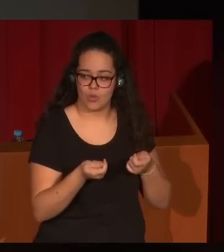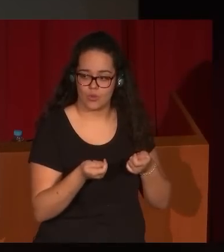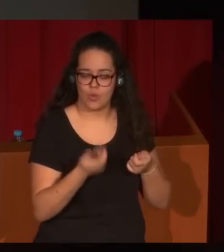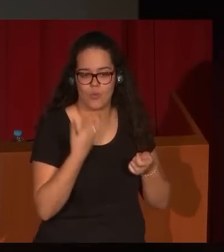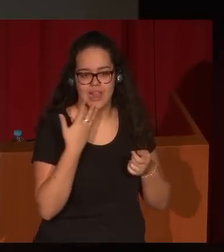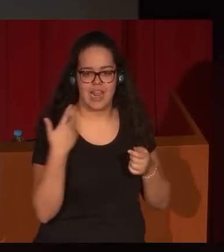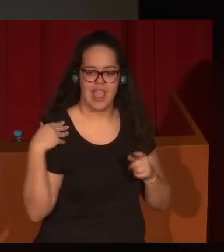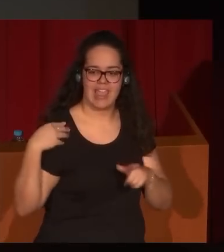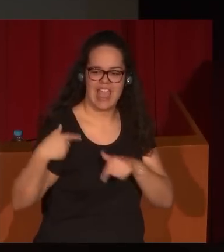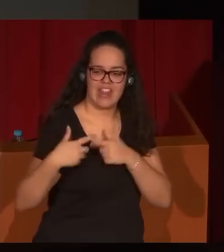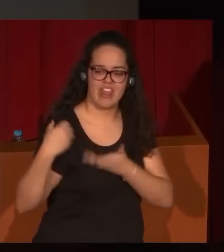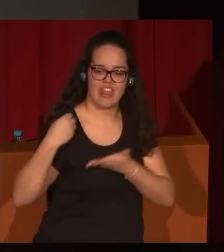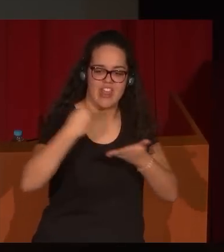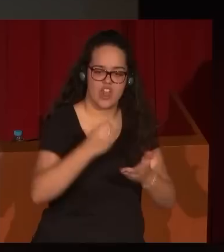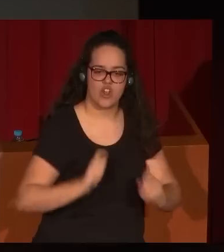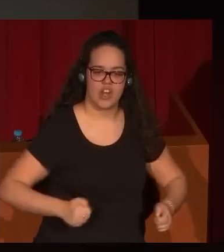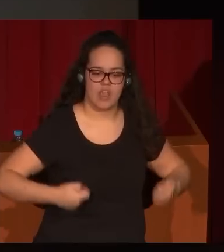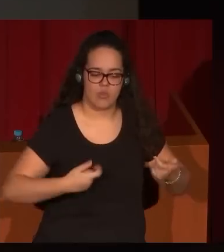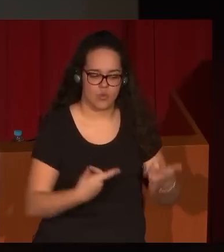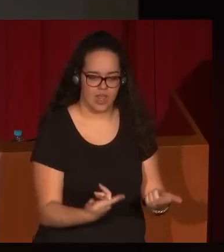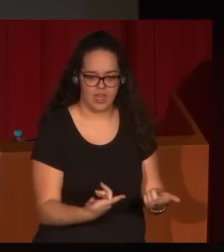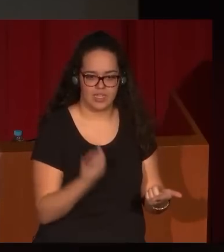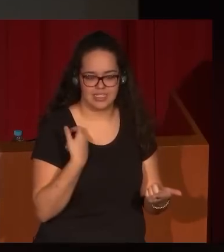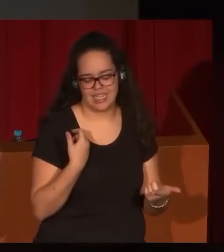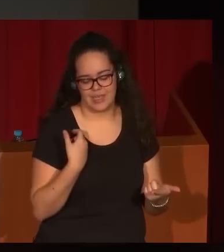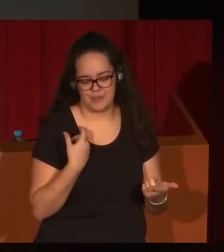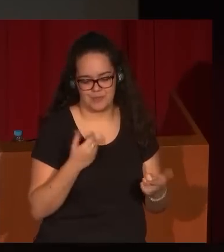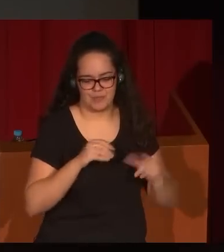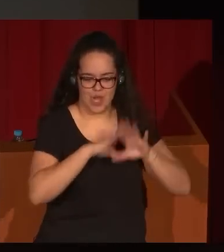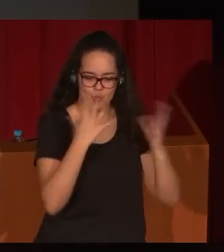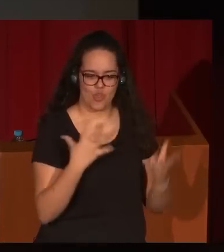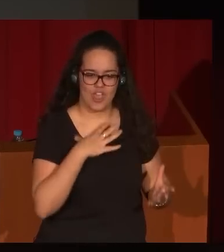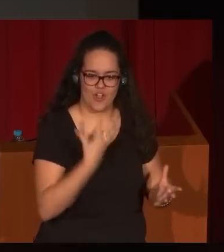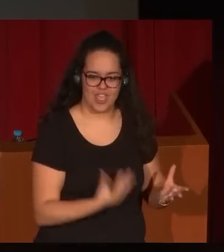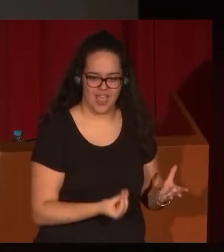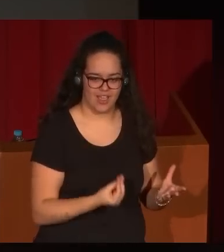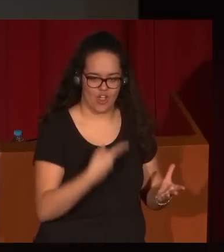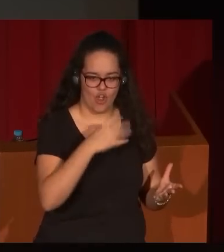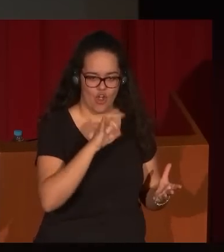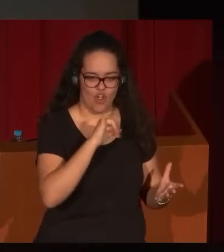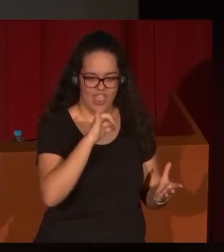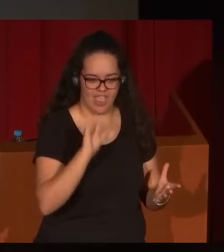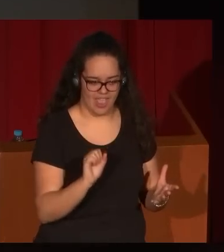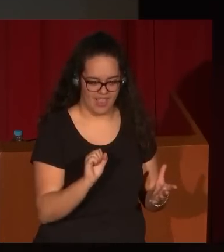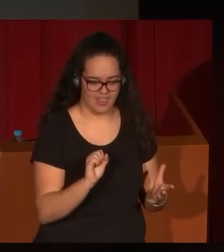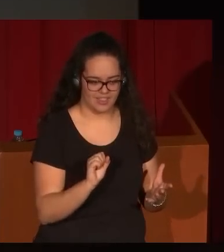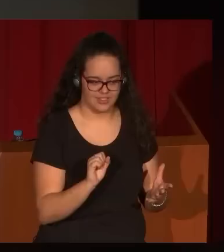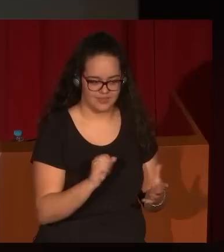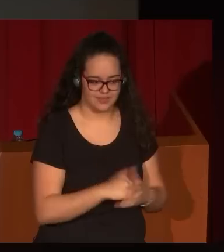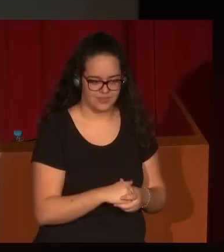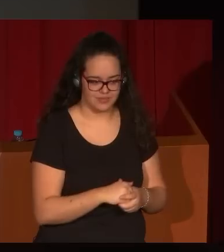el heredero natural o el heredero de la estela del mundo de Goya, y eso ha hecho también que haya estado muy presente en